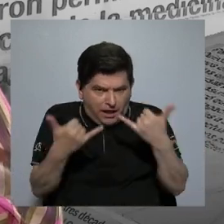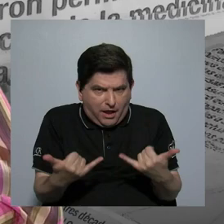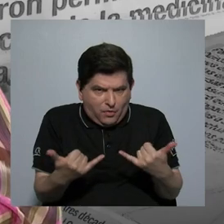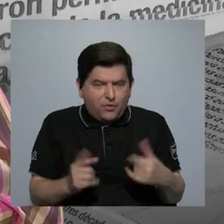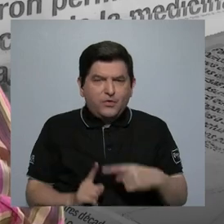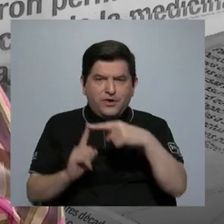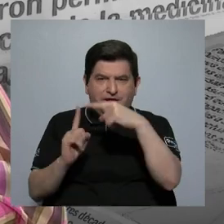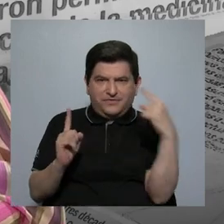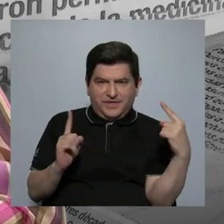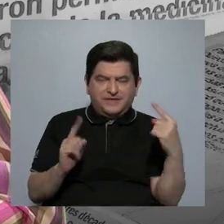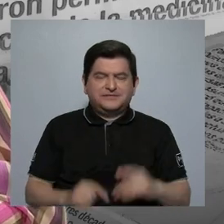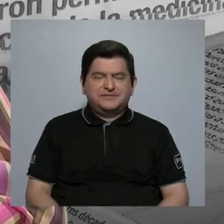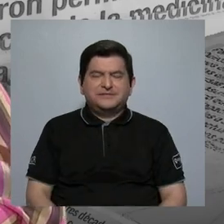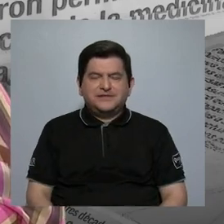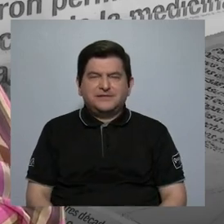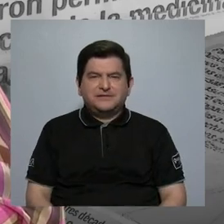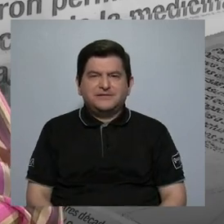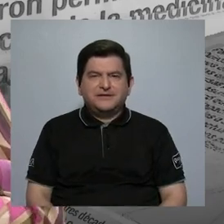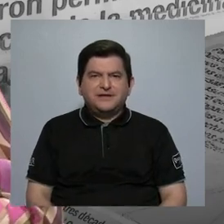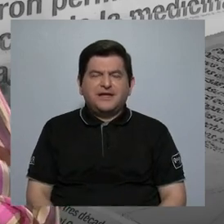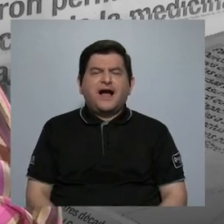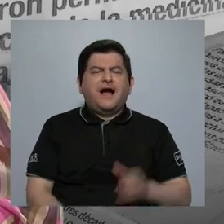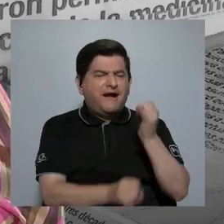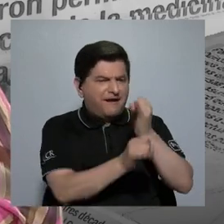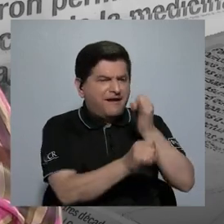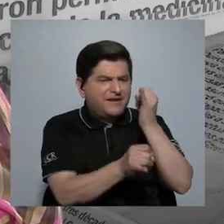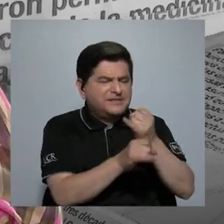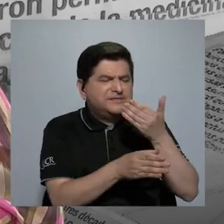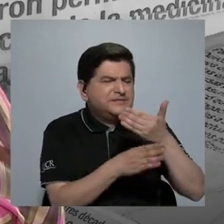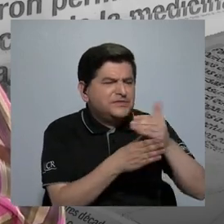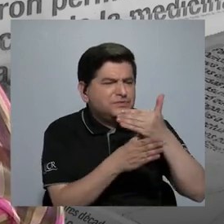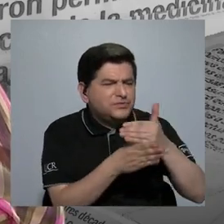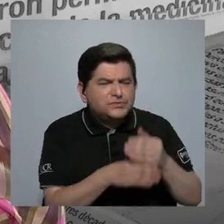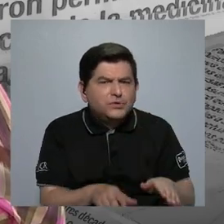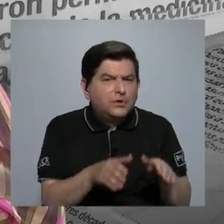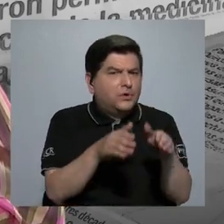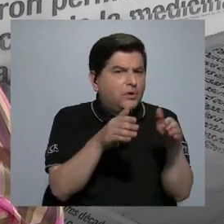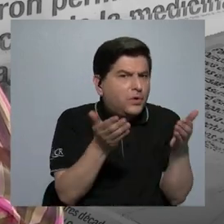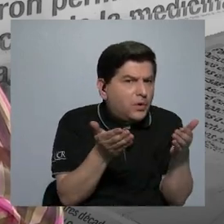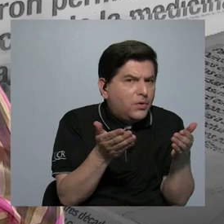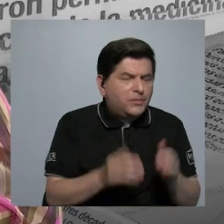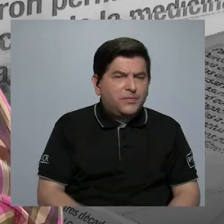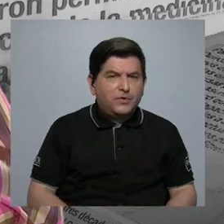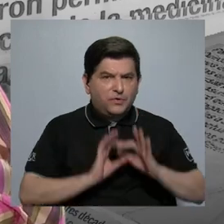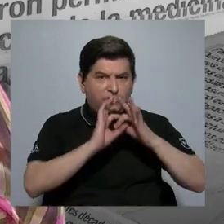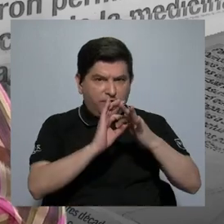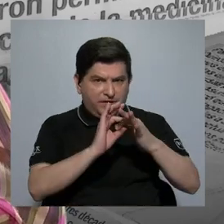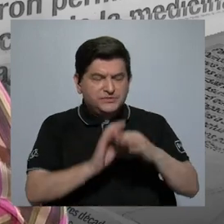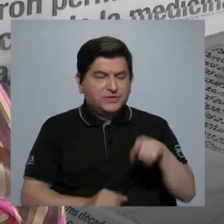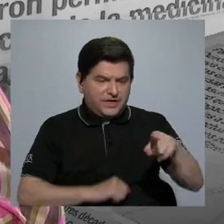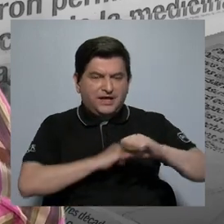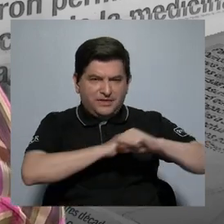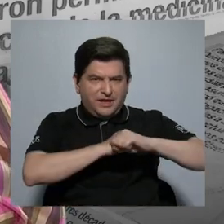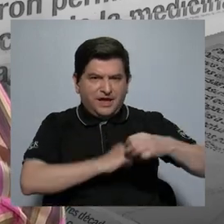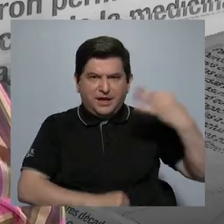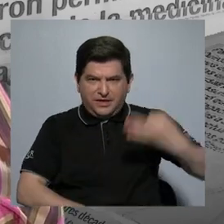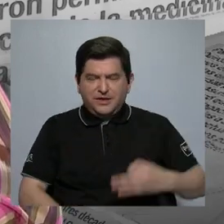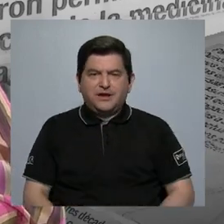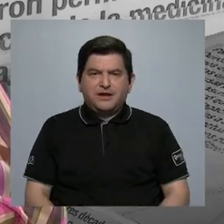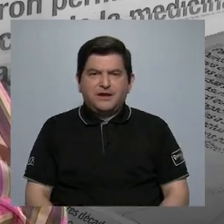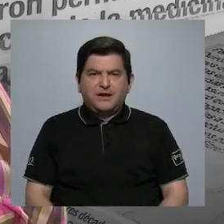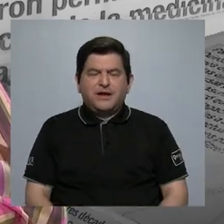se hace a partir de cuántas, de cómo las instituciones distribuyen sus recursos con relación a la pauta,